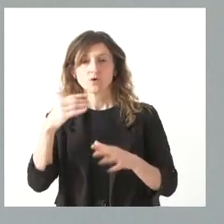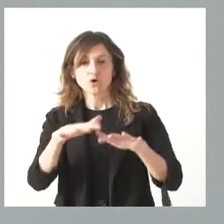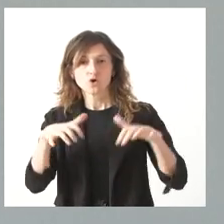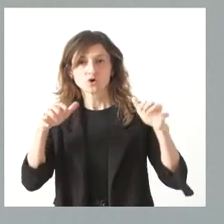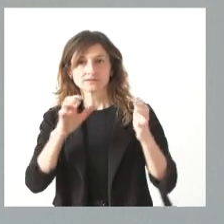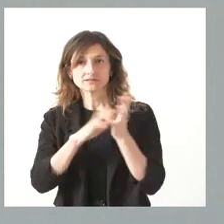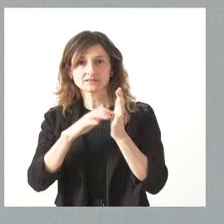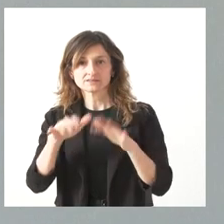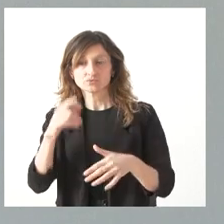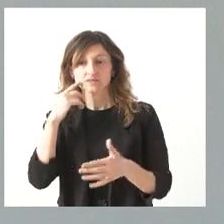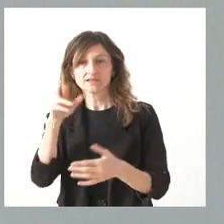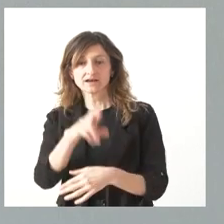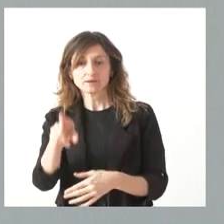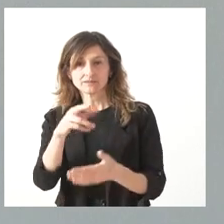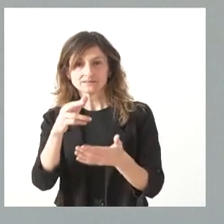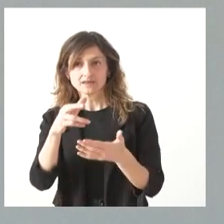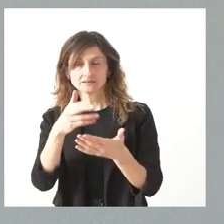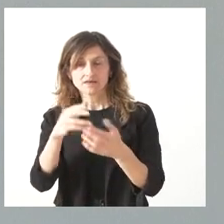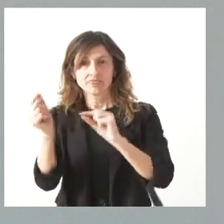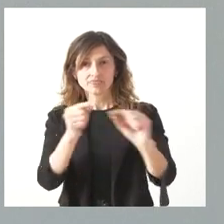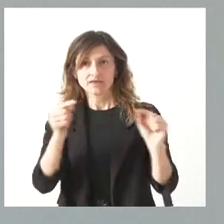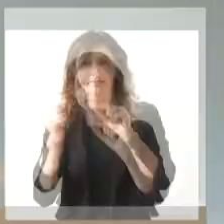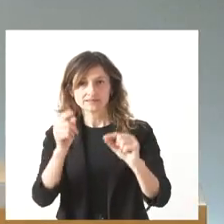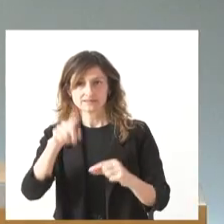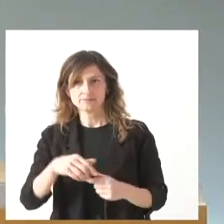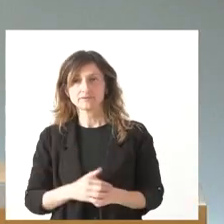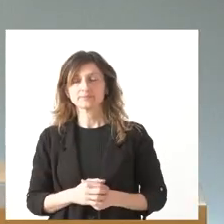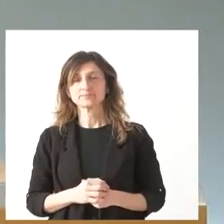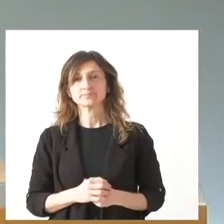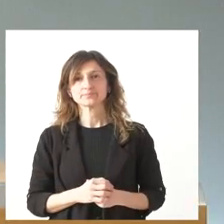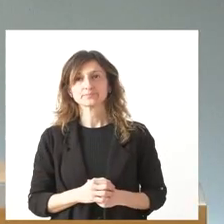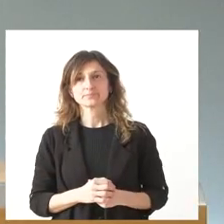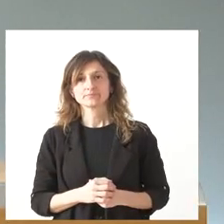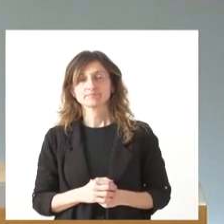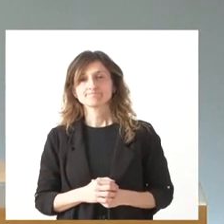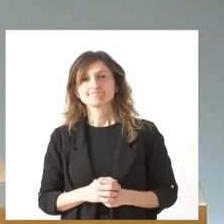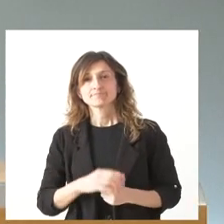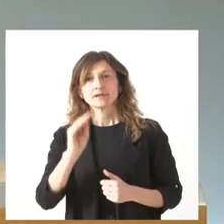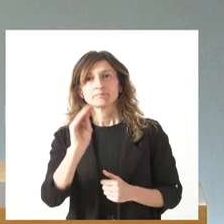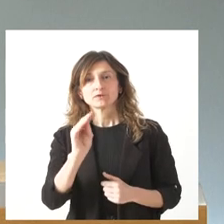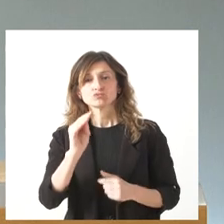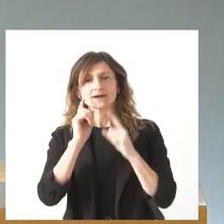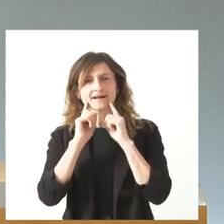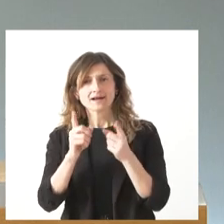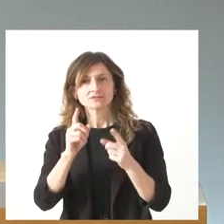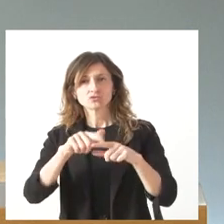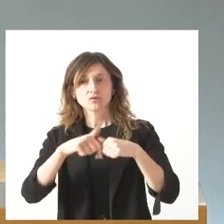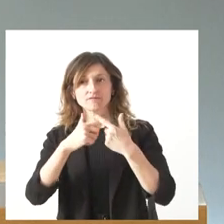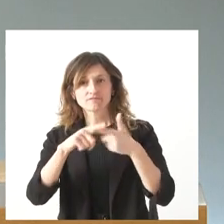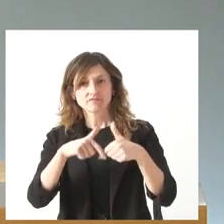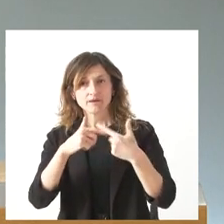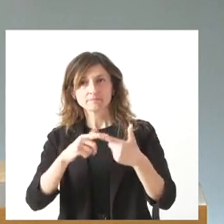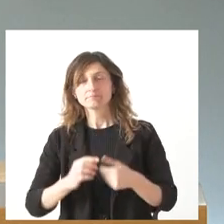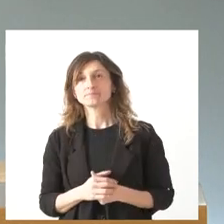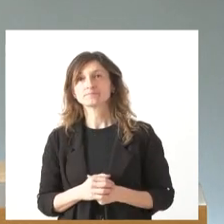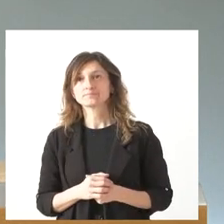de Castilla y León, si ustedes repasan también el propio debate de sesiones. ¿Pero en el caso de las familias que…? Sí.